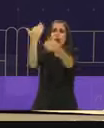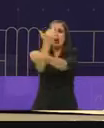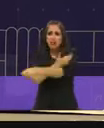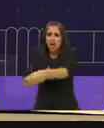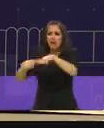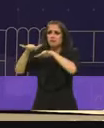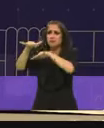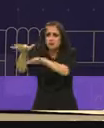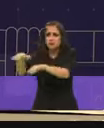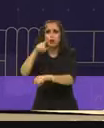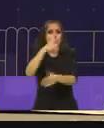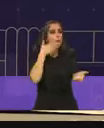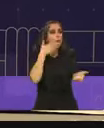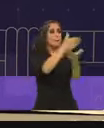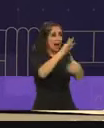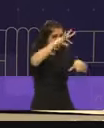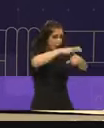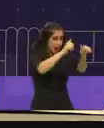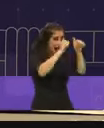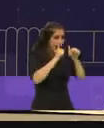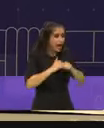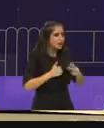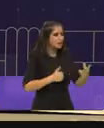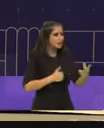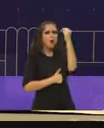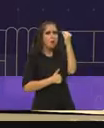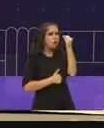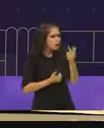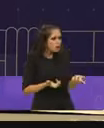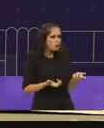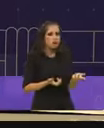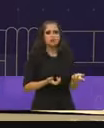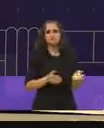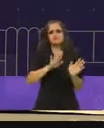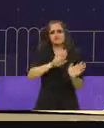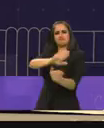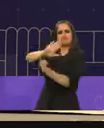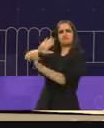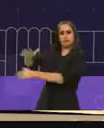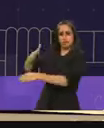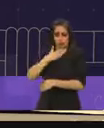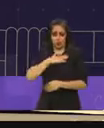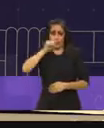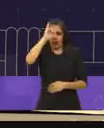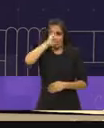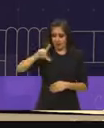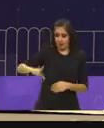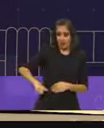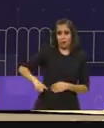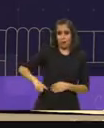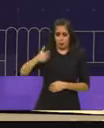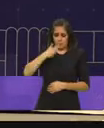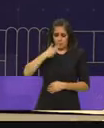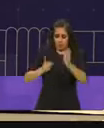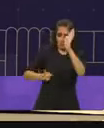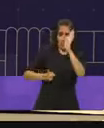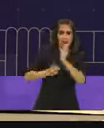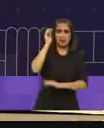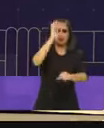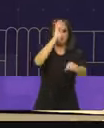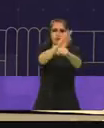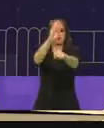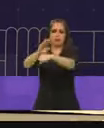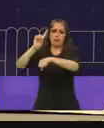médico y te lo niegan cuando yo sea jefe de gobierno los derechos van a estar en tu vida diaria